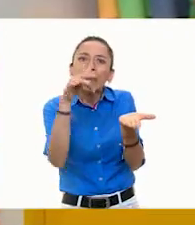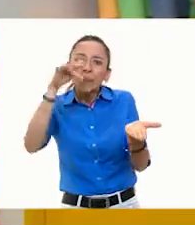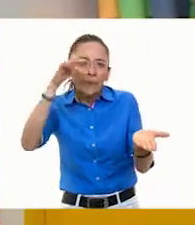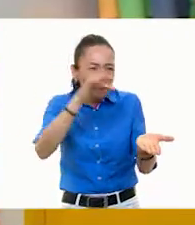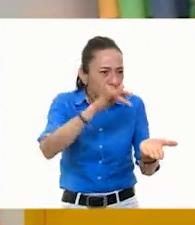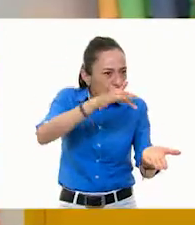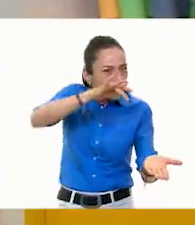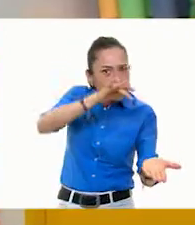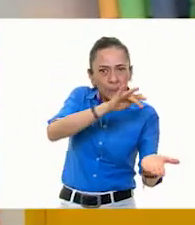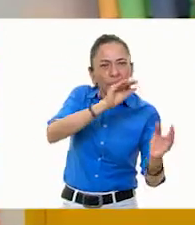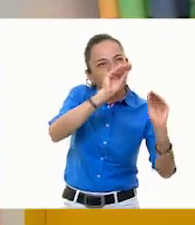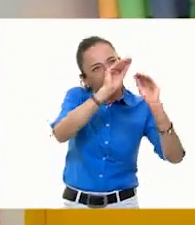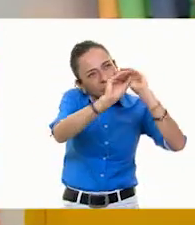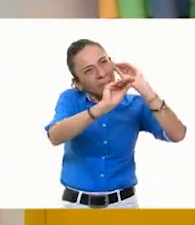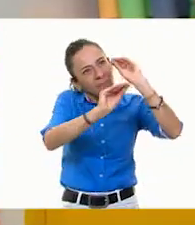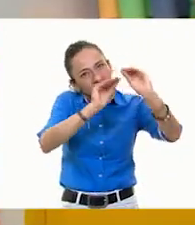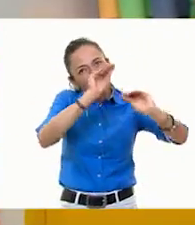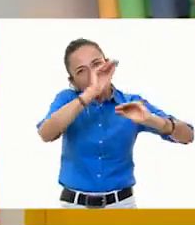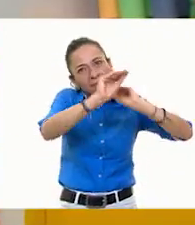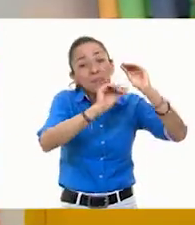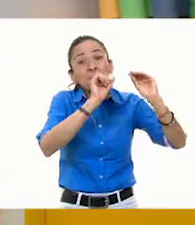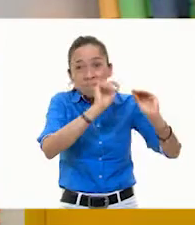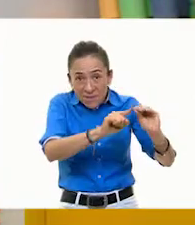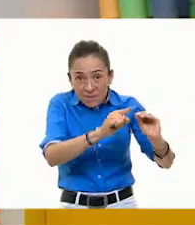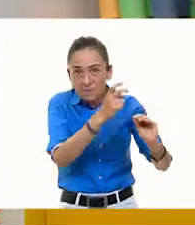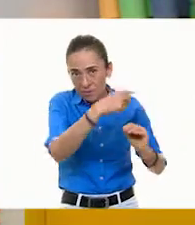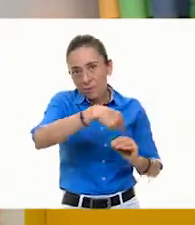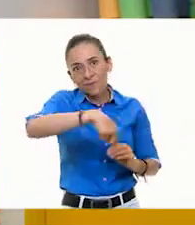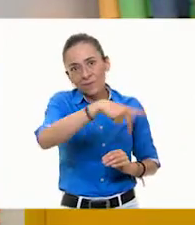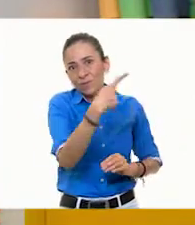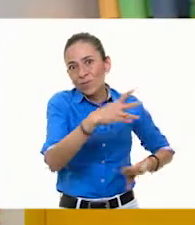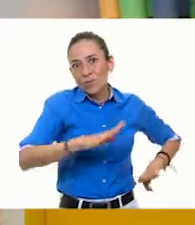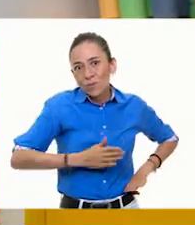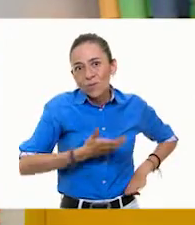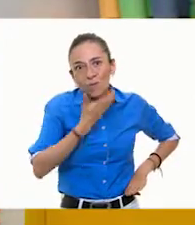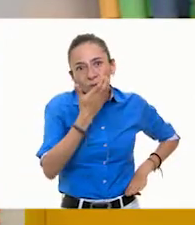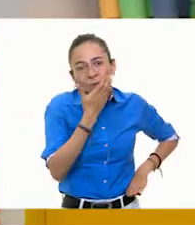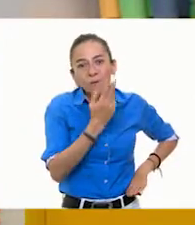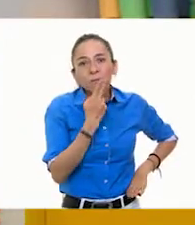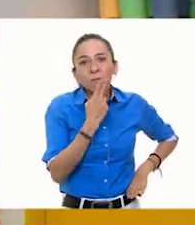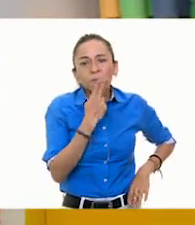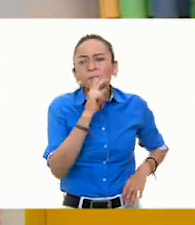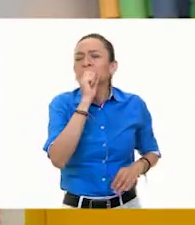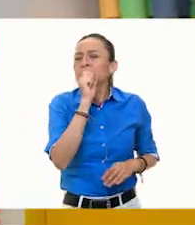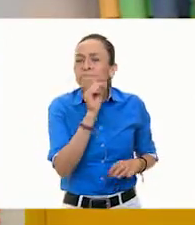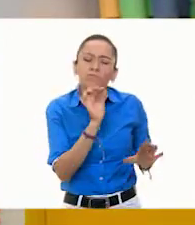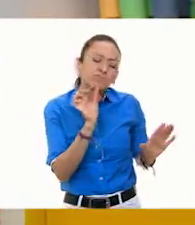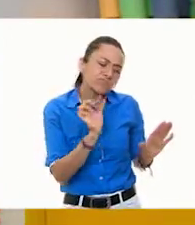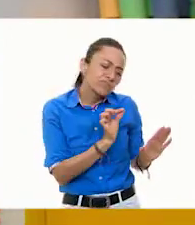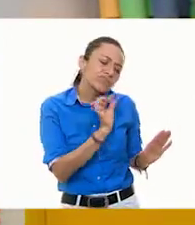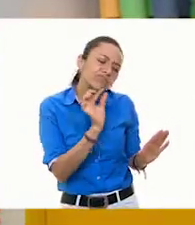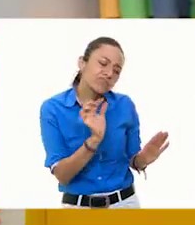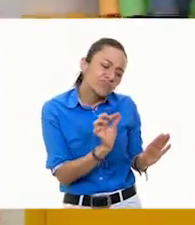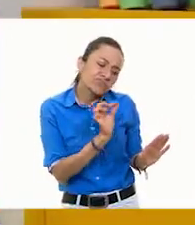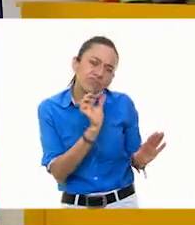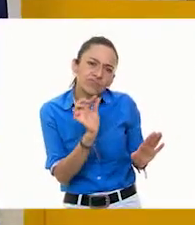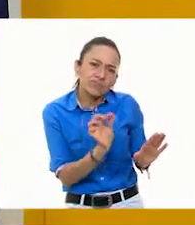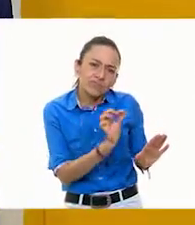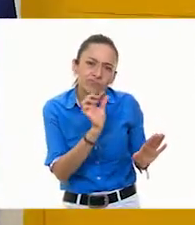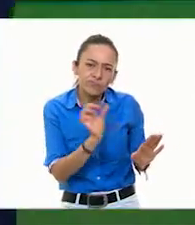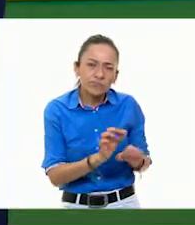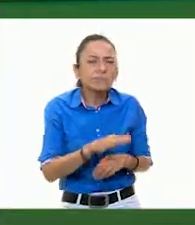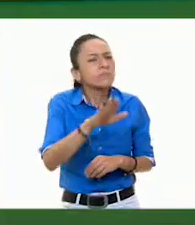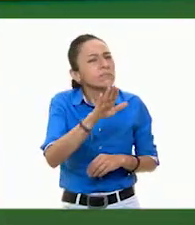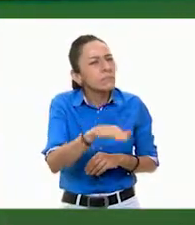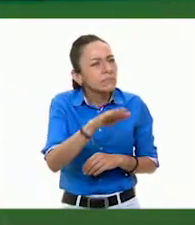adornar. Igualmente, se van poniendo dentro y es poquito, ¿no? Aquí hay una manera en que,